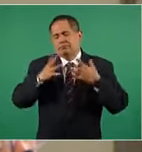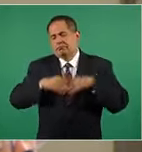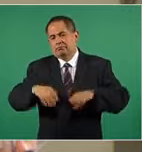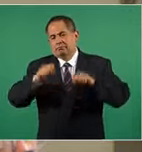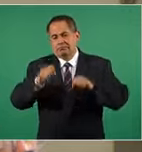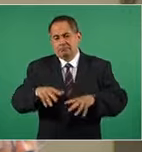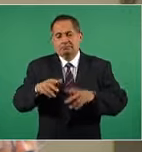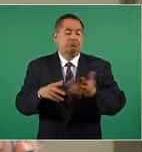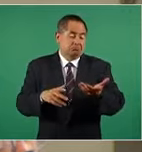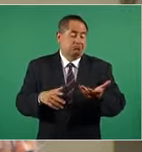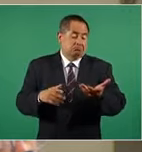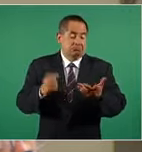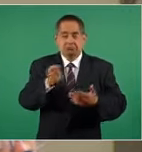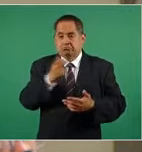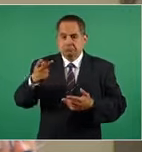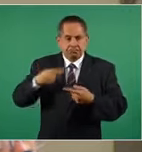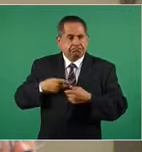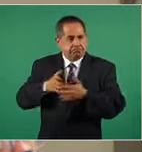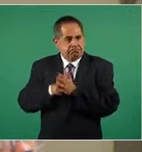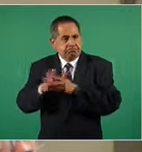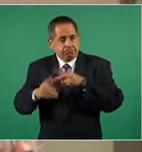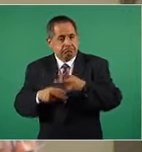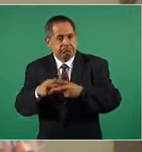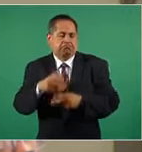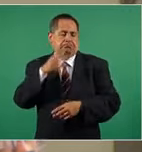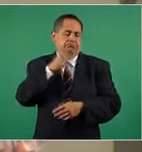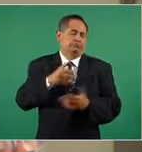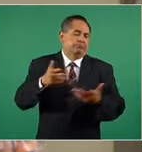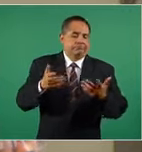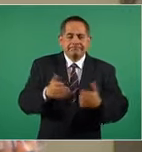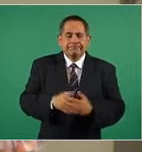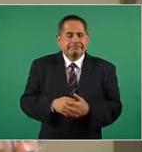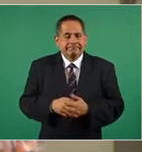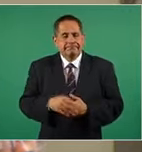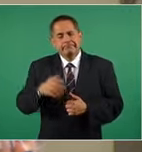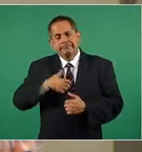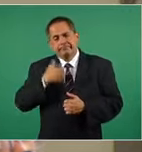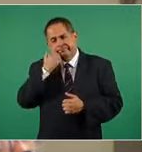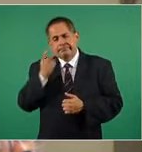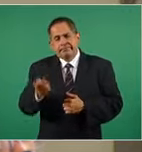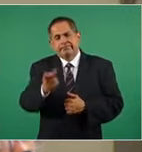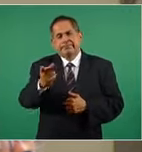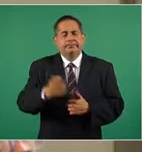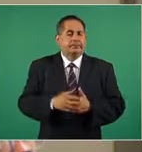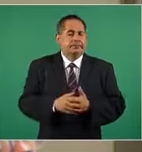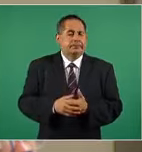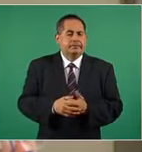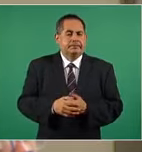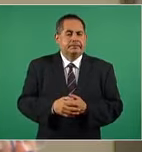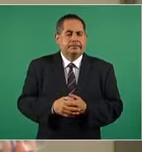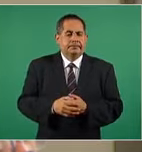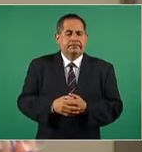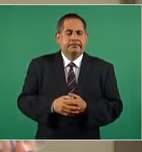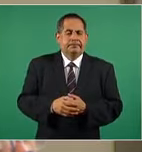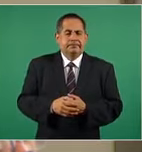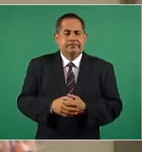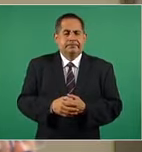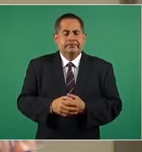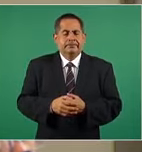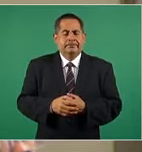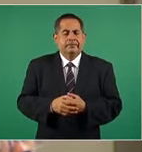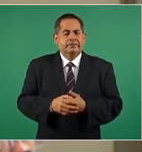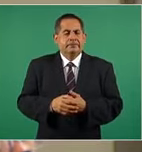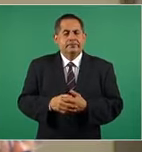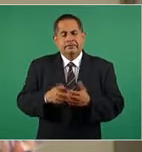esta consulta, presidente. Yo le quiero preguntar cuál es el